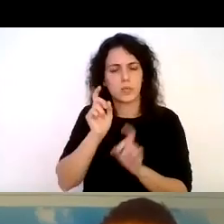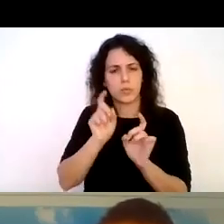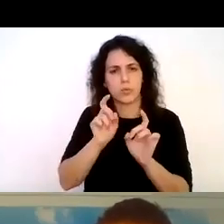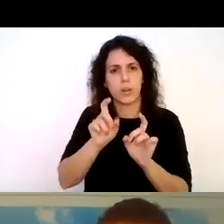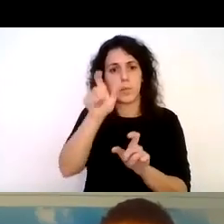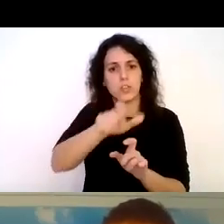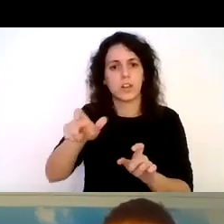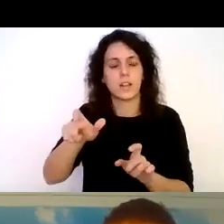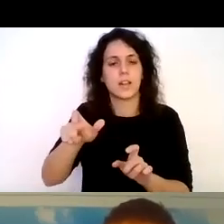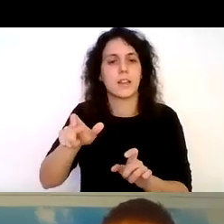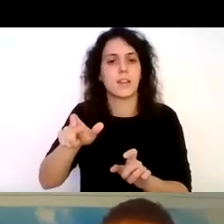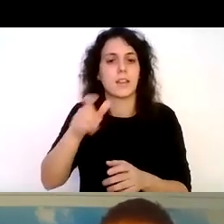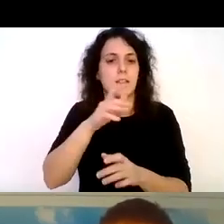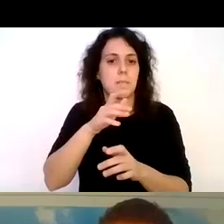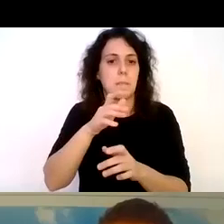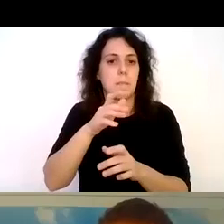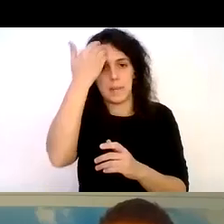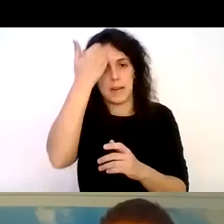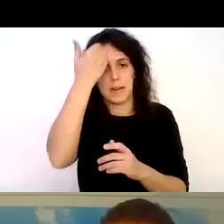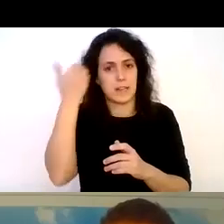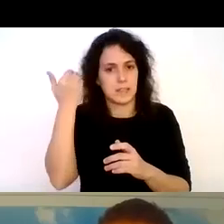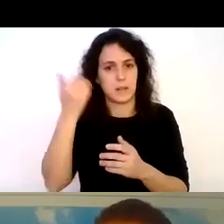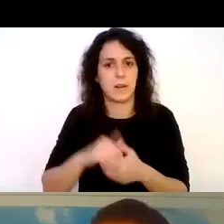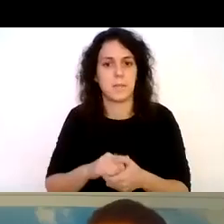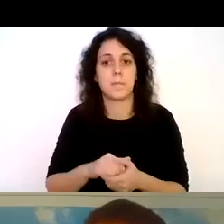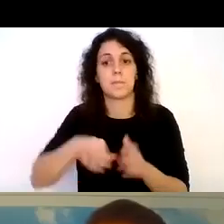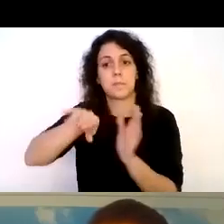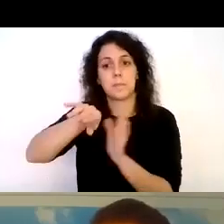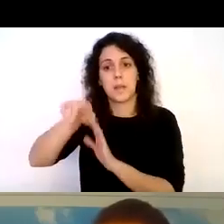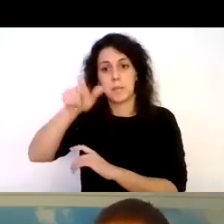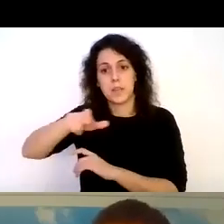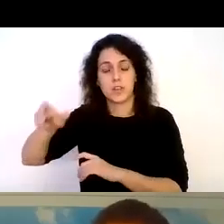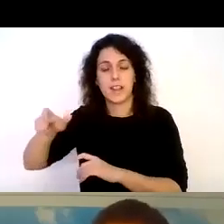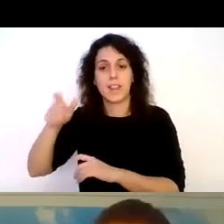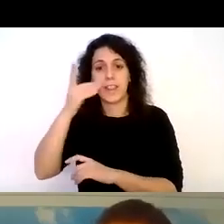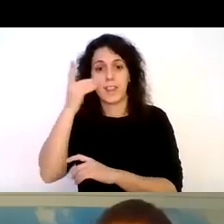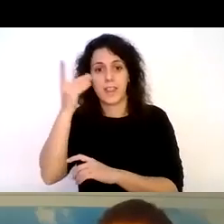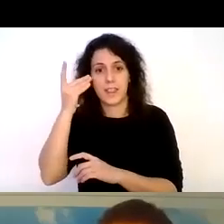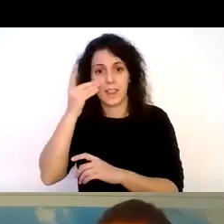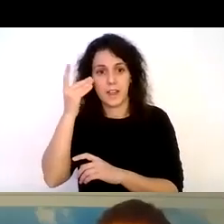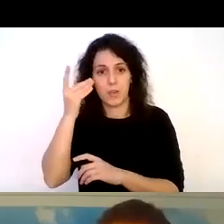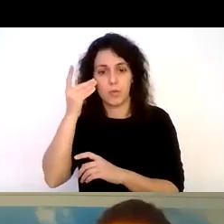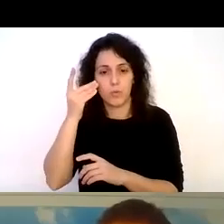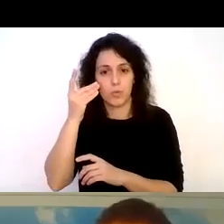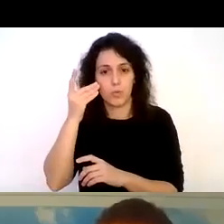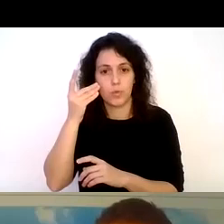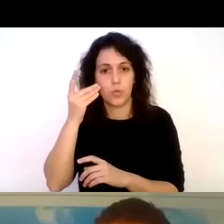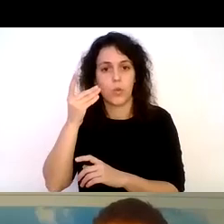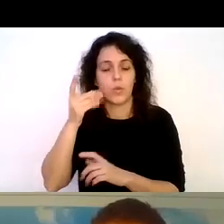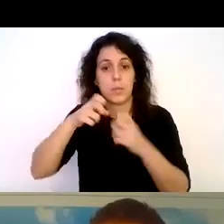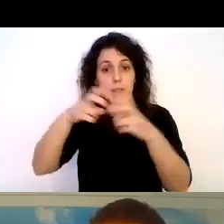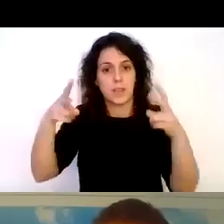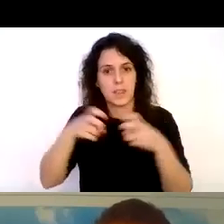Aires la fotografía del centro dos personas con síndrome de Down buceando en una piscina en Las